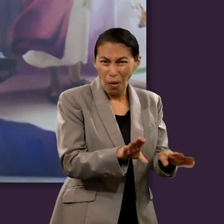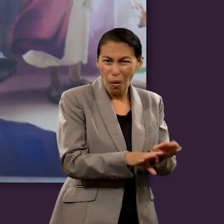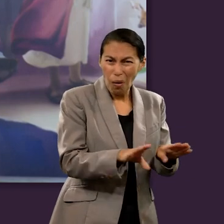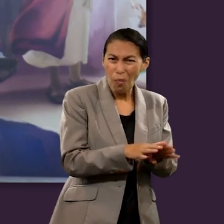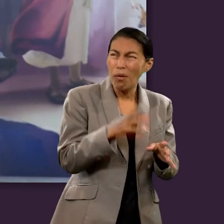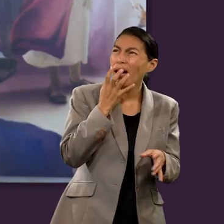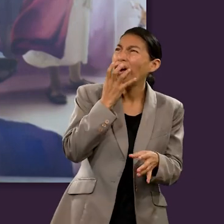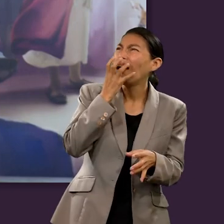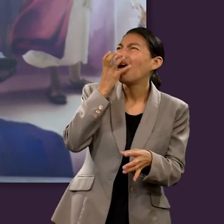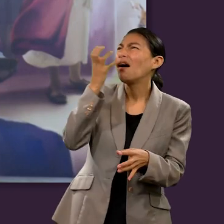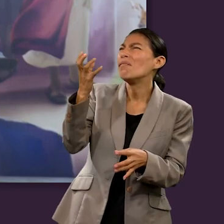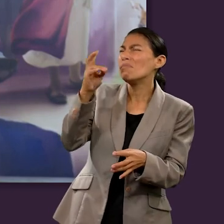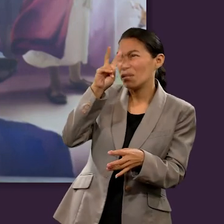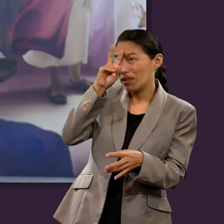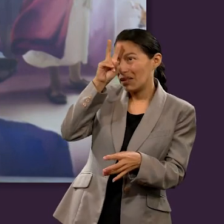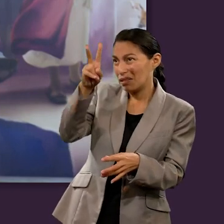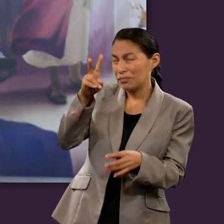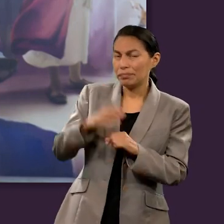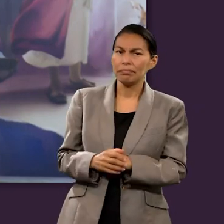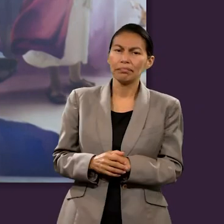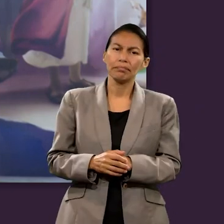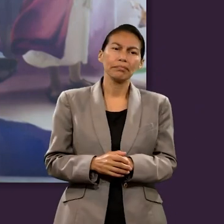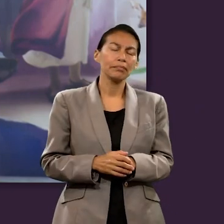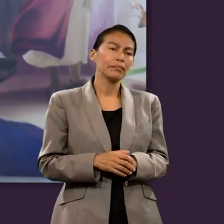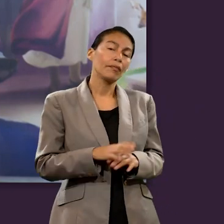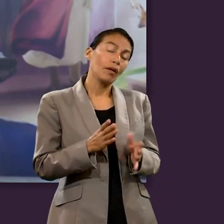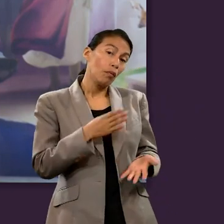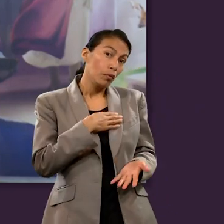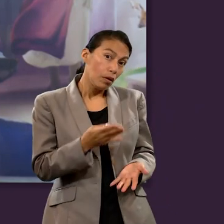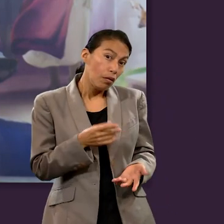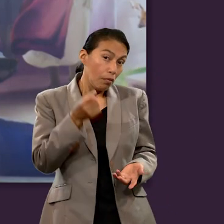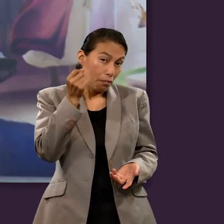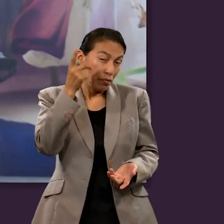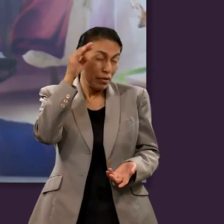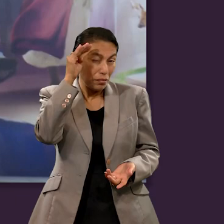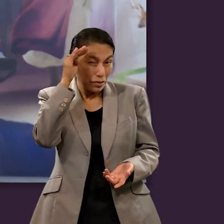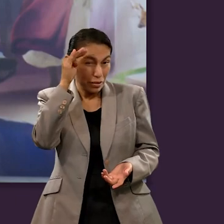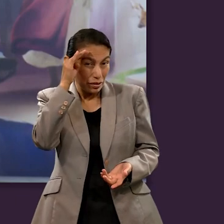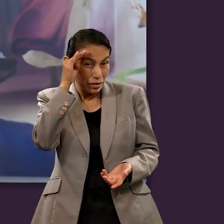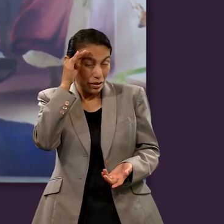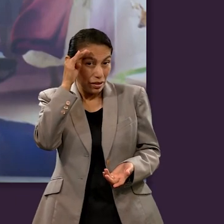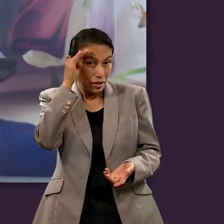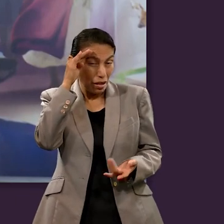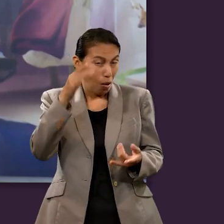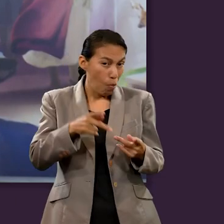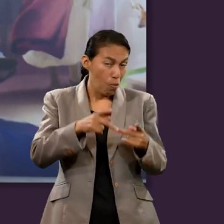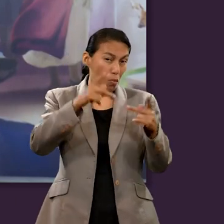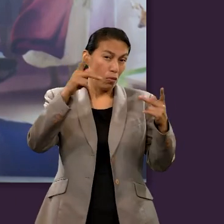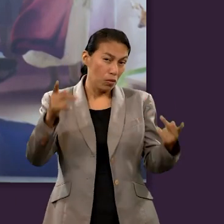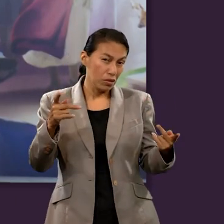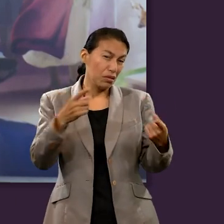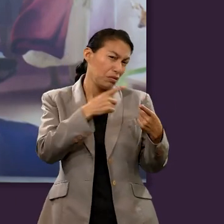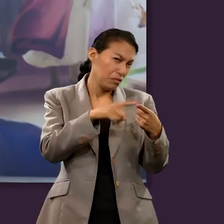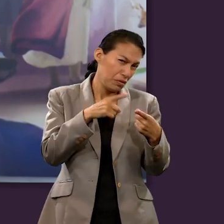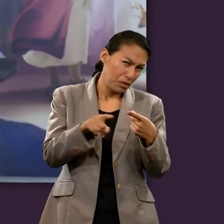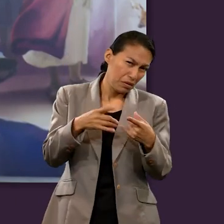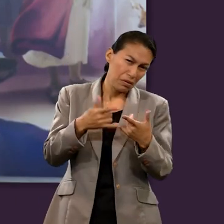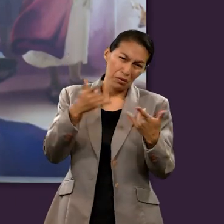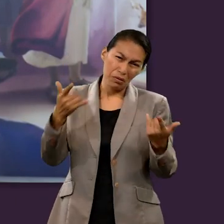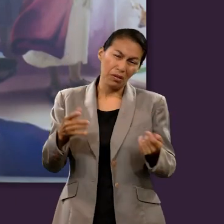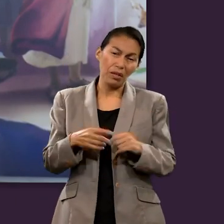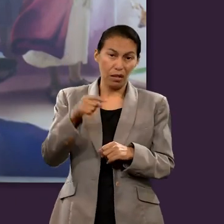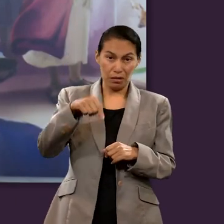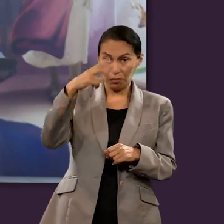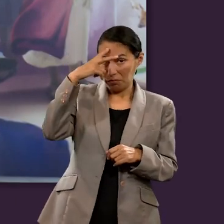lo primero que me vino en mente es una metáfora que se usa en muchas poesías quizás que en